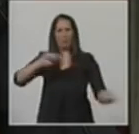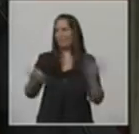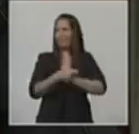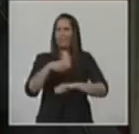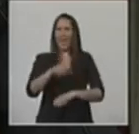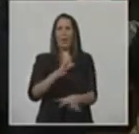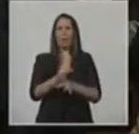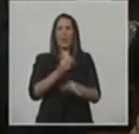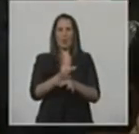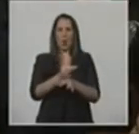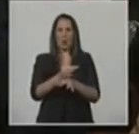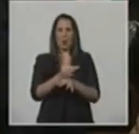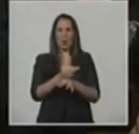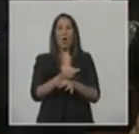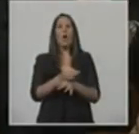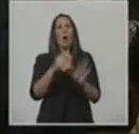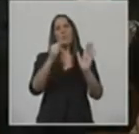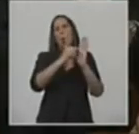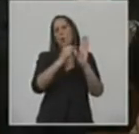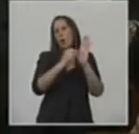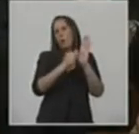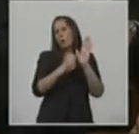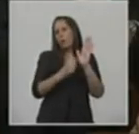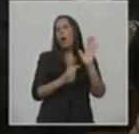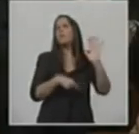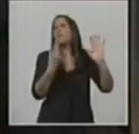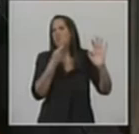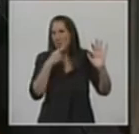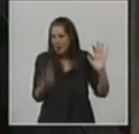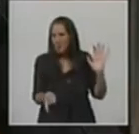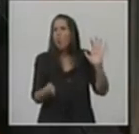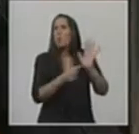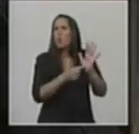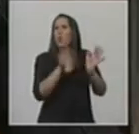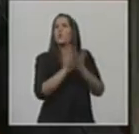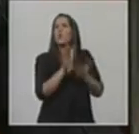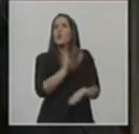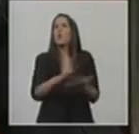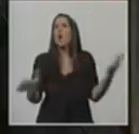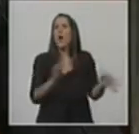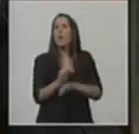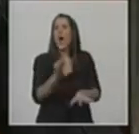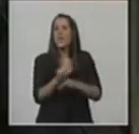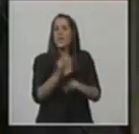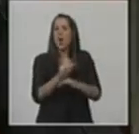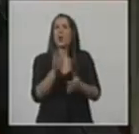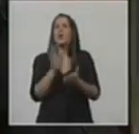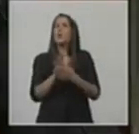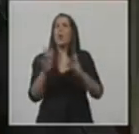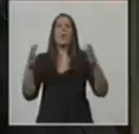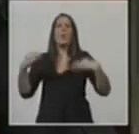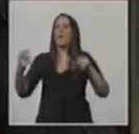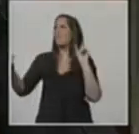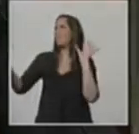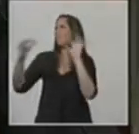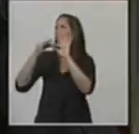Entre otros puntos, el documento propone implementar la innovación educativa y el aprendizaje en entornos digitales y con